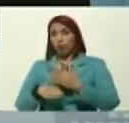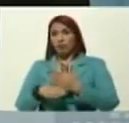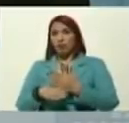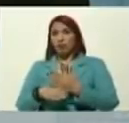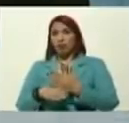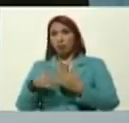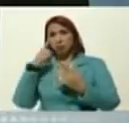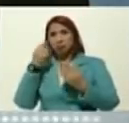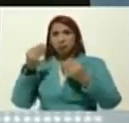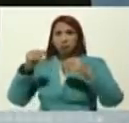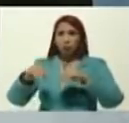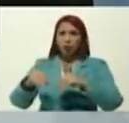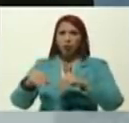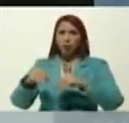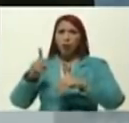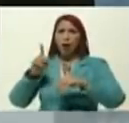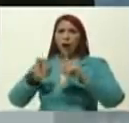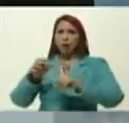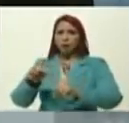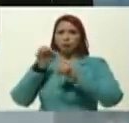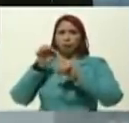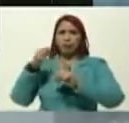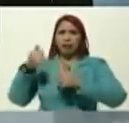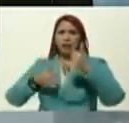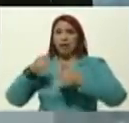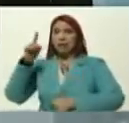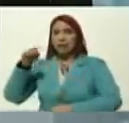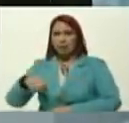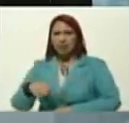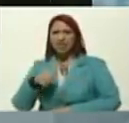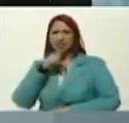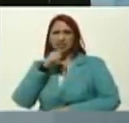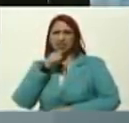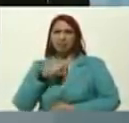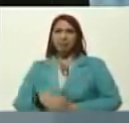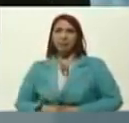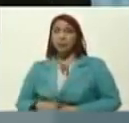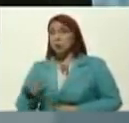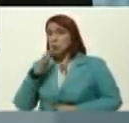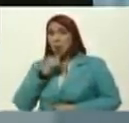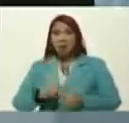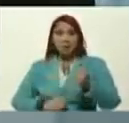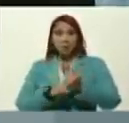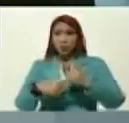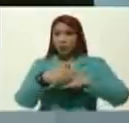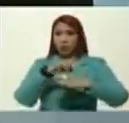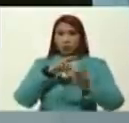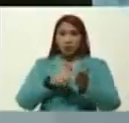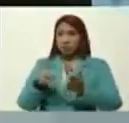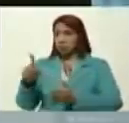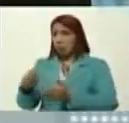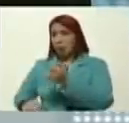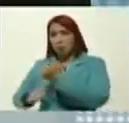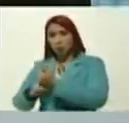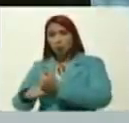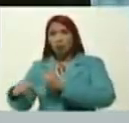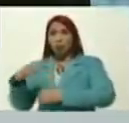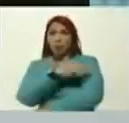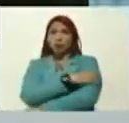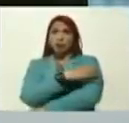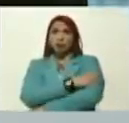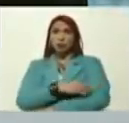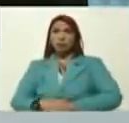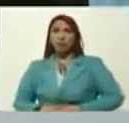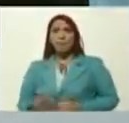poner de acuerdo, para algún candidato, y también, a esos, que no apoya al gobierno nacional, ni apoya a esas oposiciones,